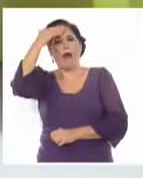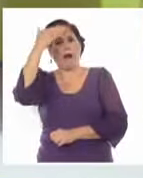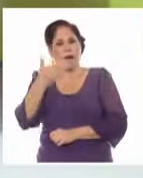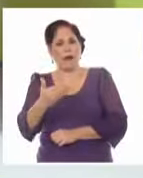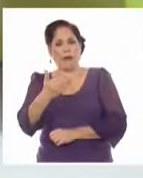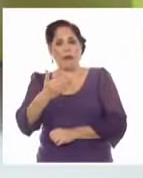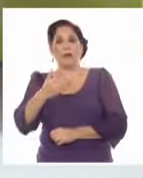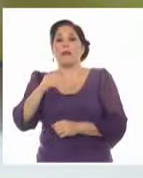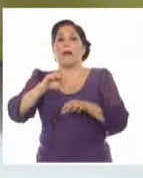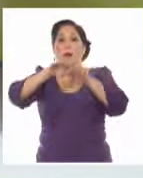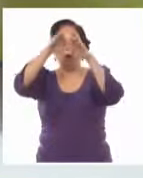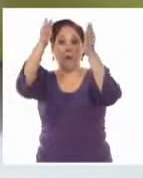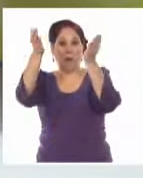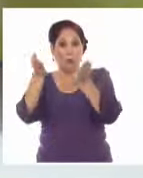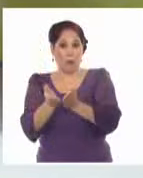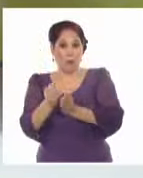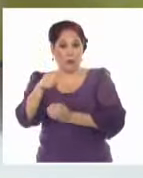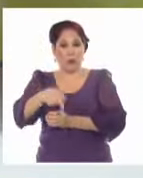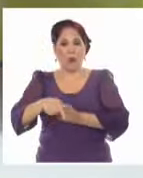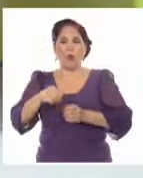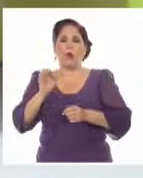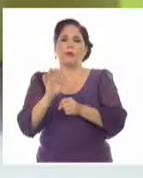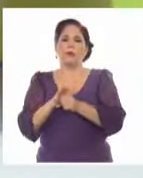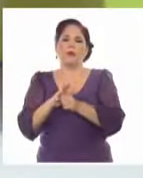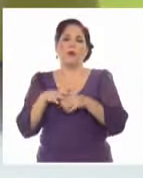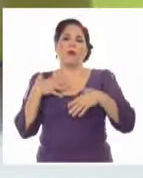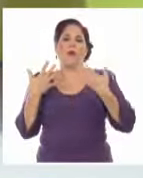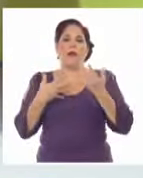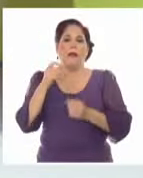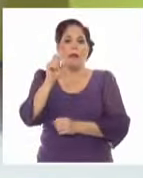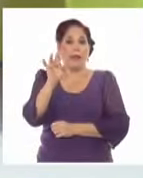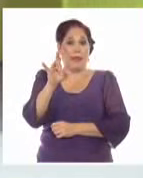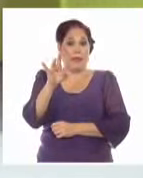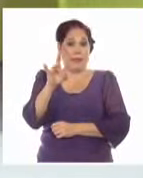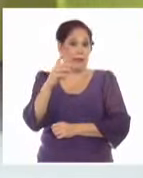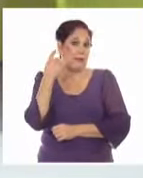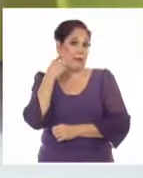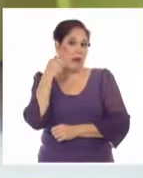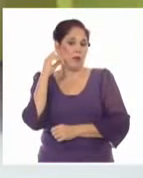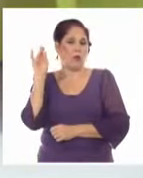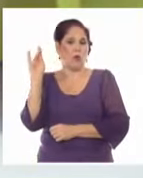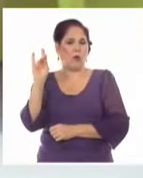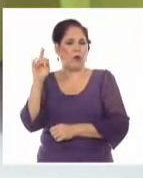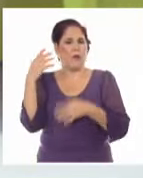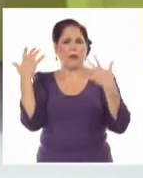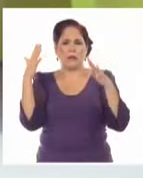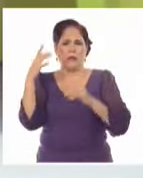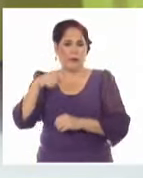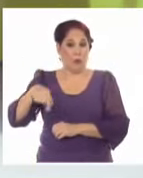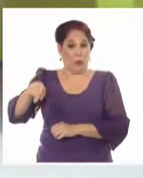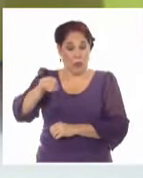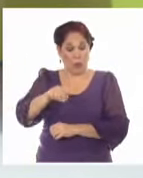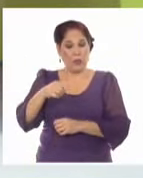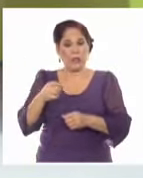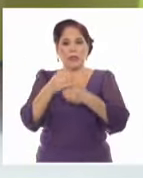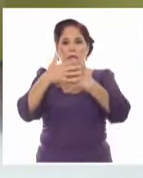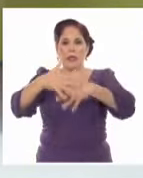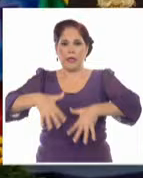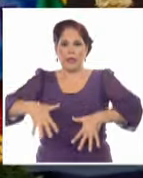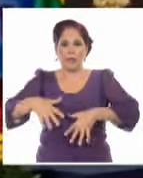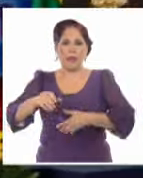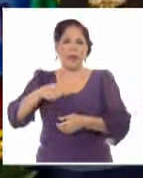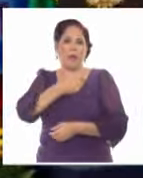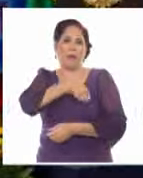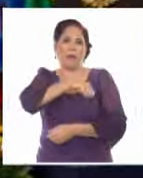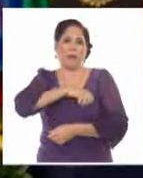Tierra, comenzó hoy lunes la celebración por los 15 años del Estado Plurinacional de Bolivia, ceremonia que tuvo por escenario la Casa Grande del Pueblo,